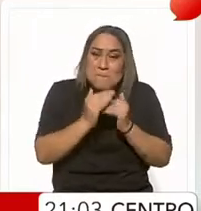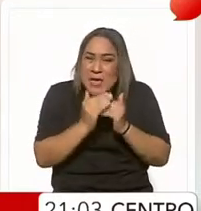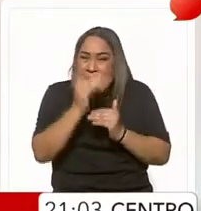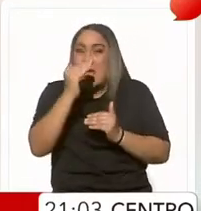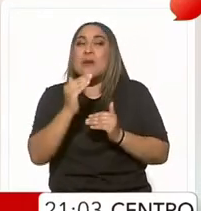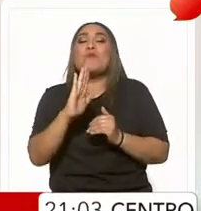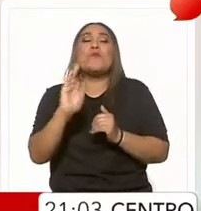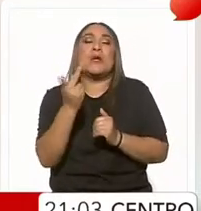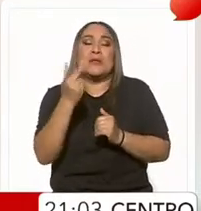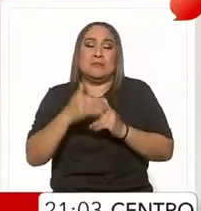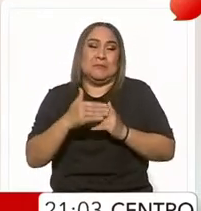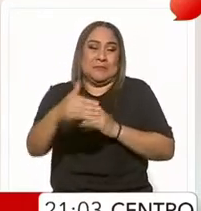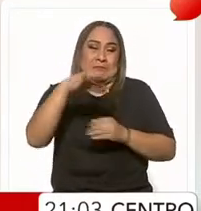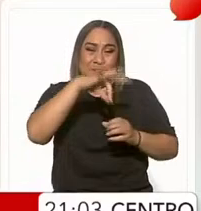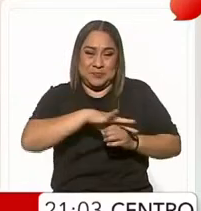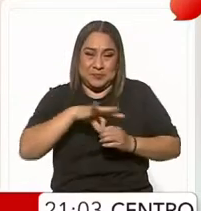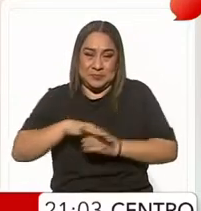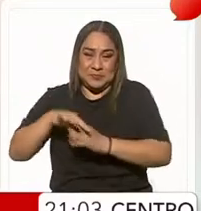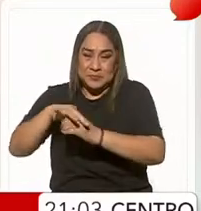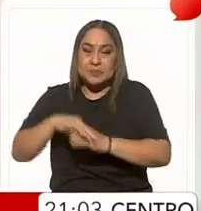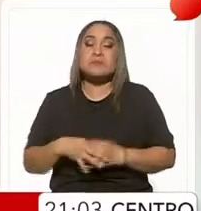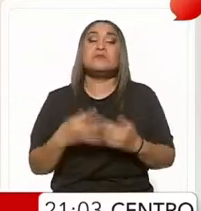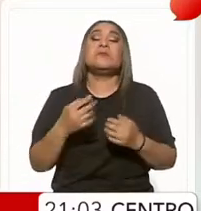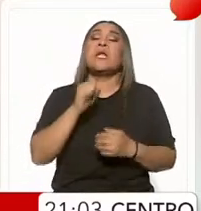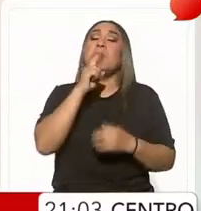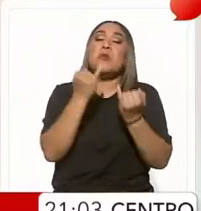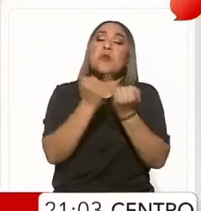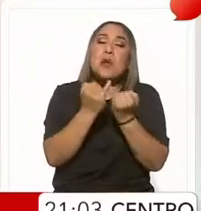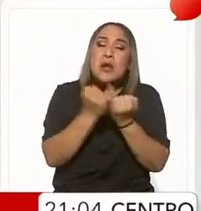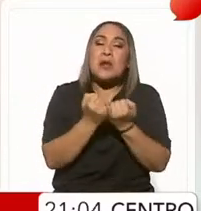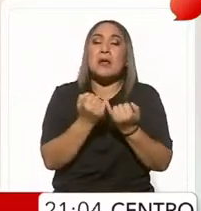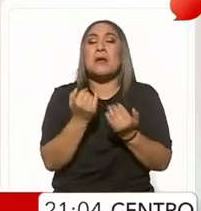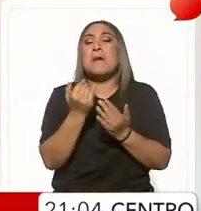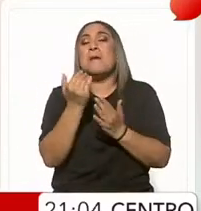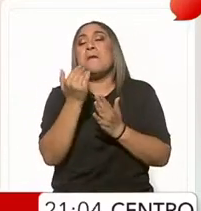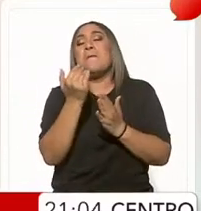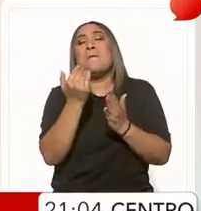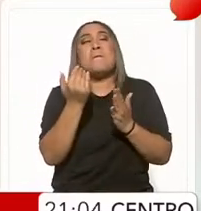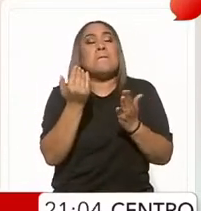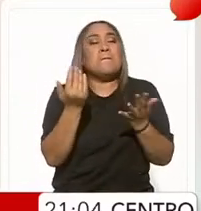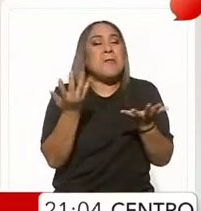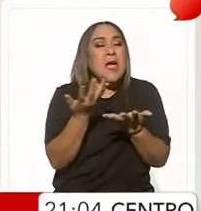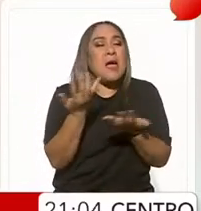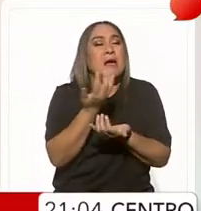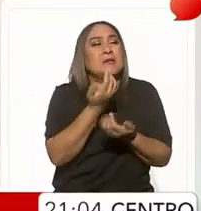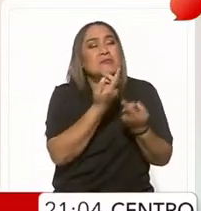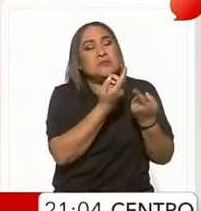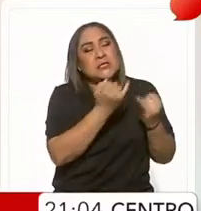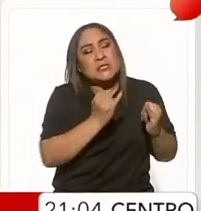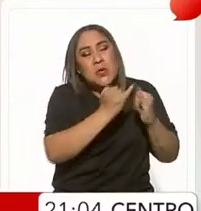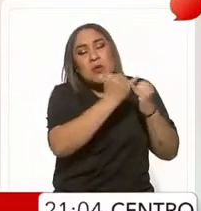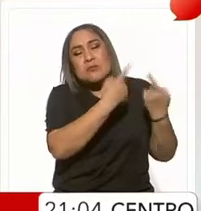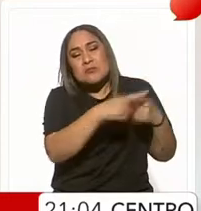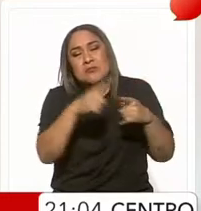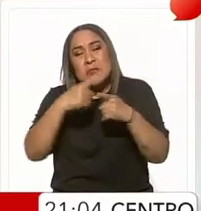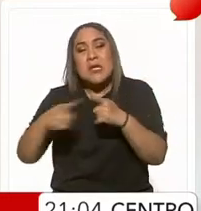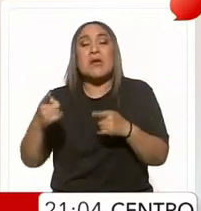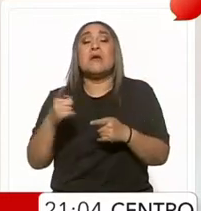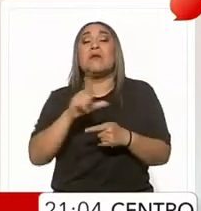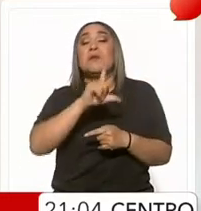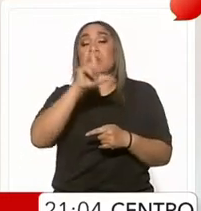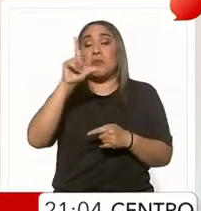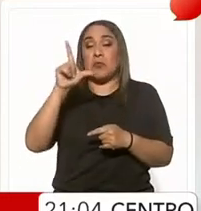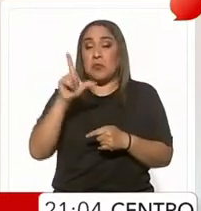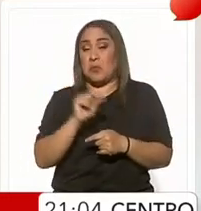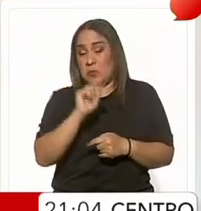ambiente electoral, en el contexto de una baja del movimiento, actividades e información institucional, pues se desbordó.